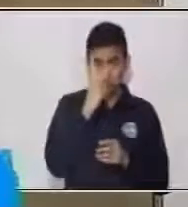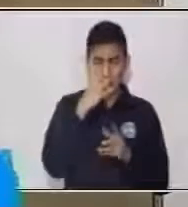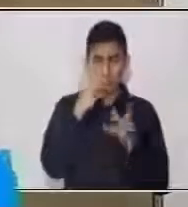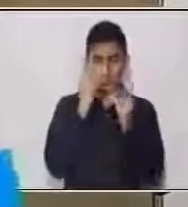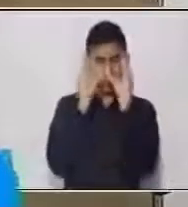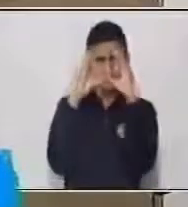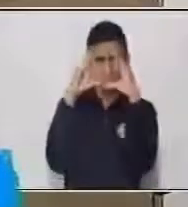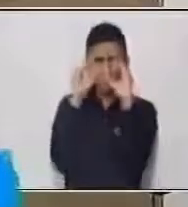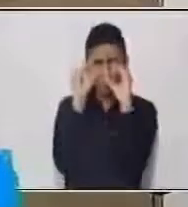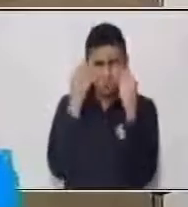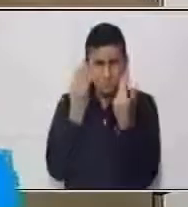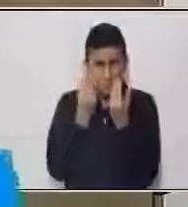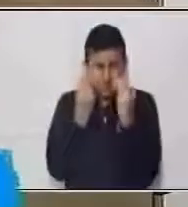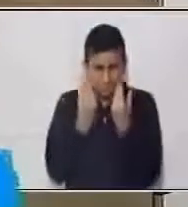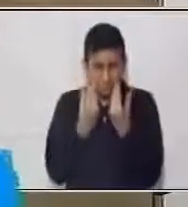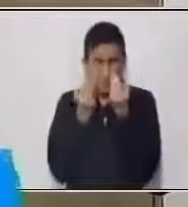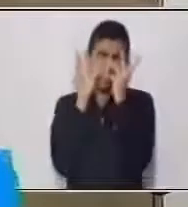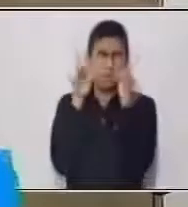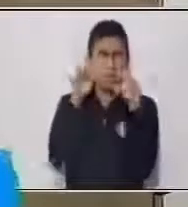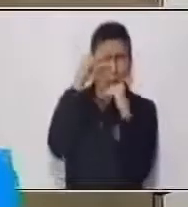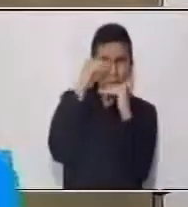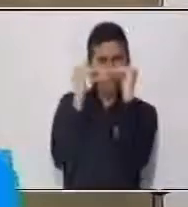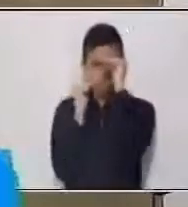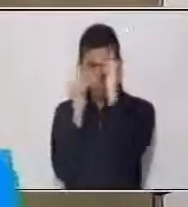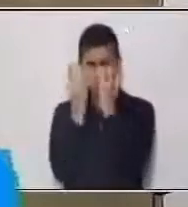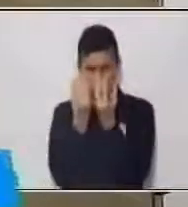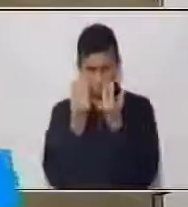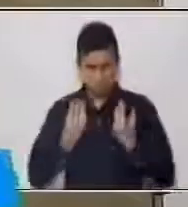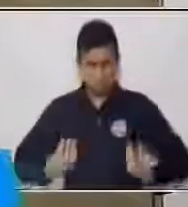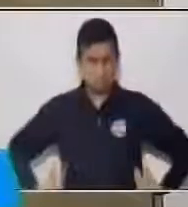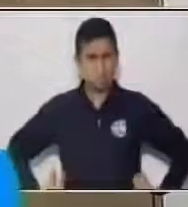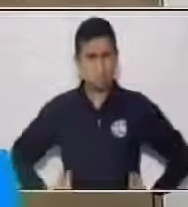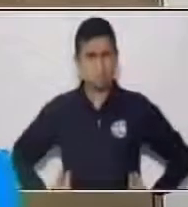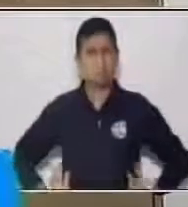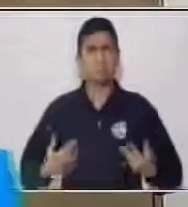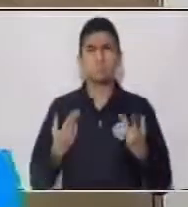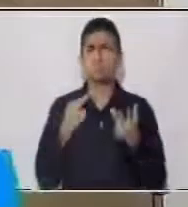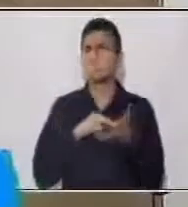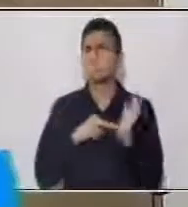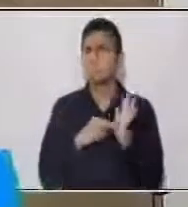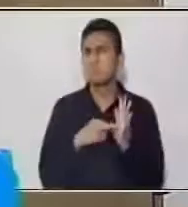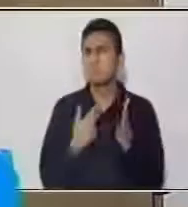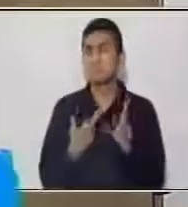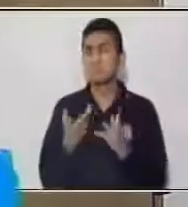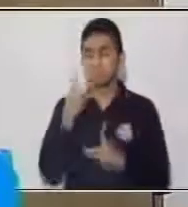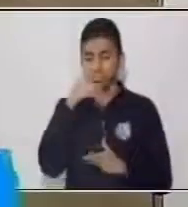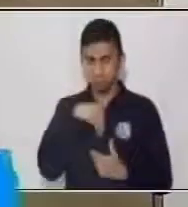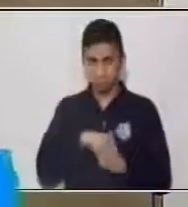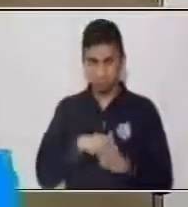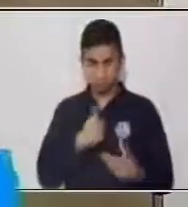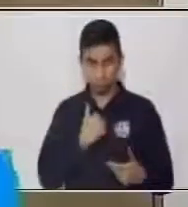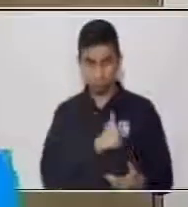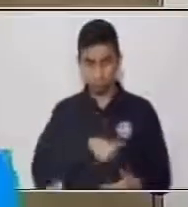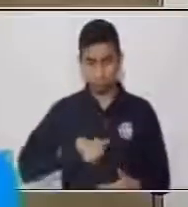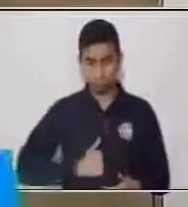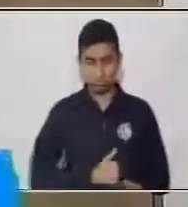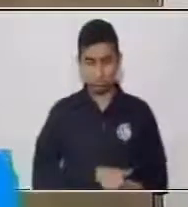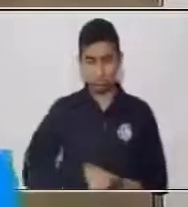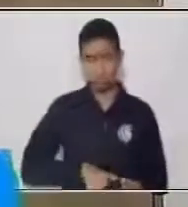pequeños y de tamaño igual que pertenecen al aparato excretor. Miren aproximadamente